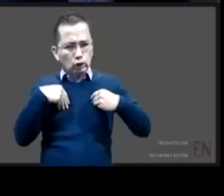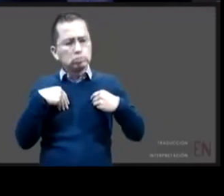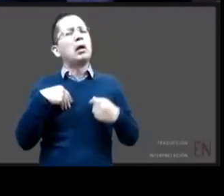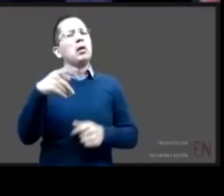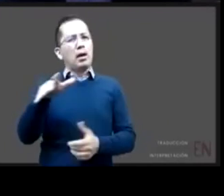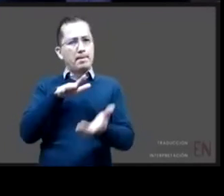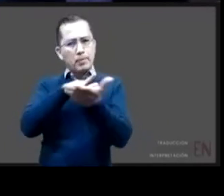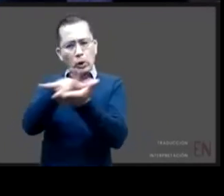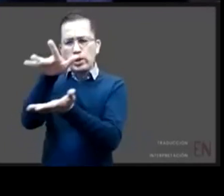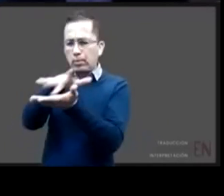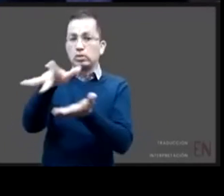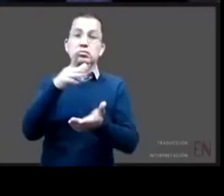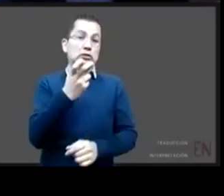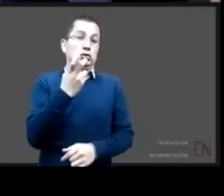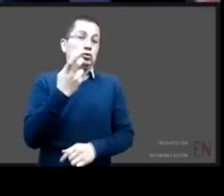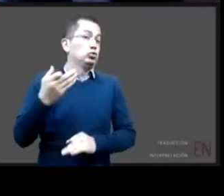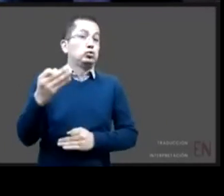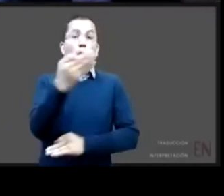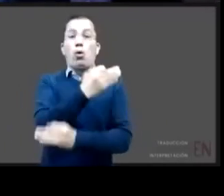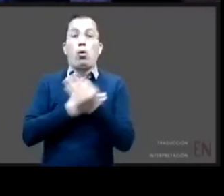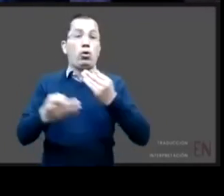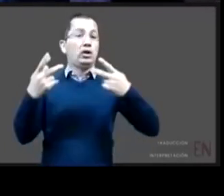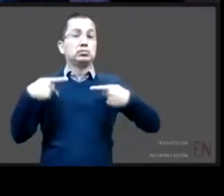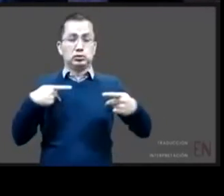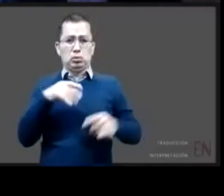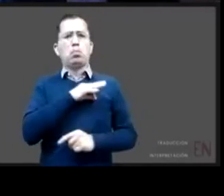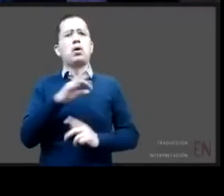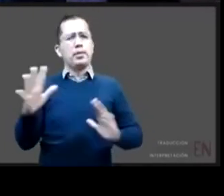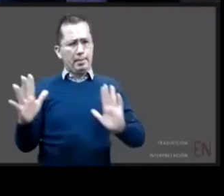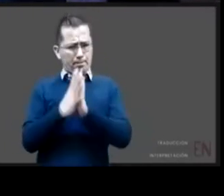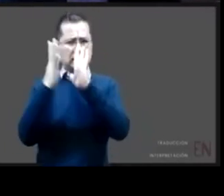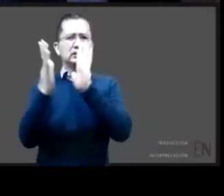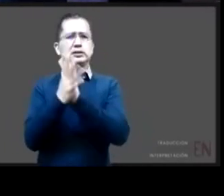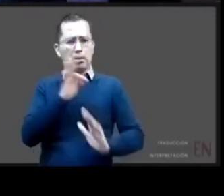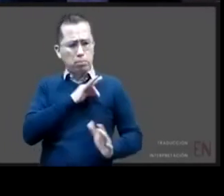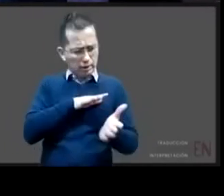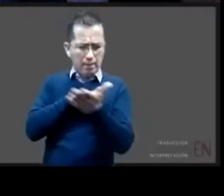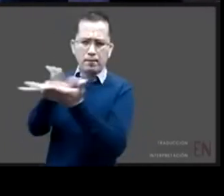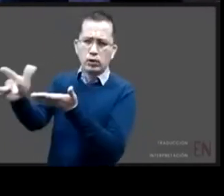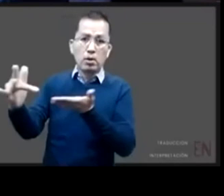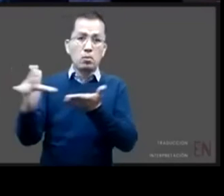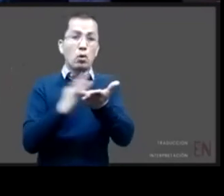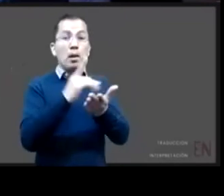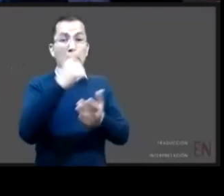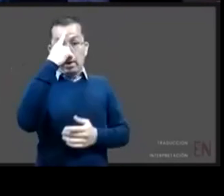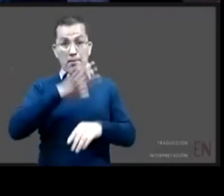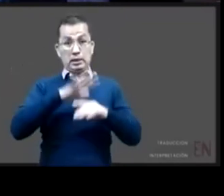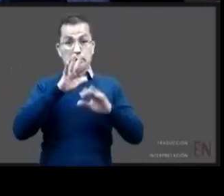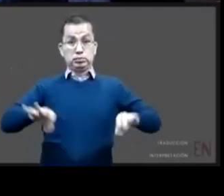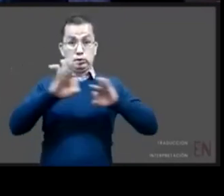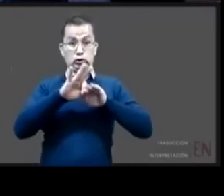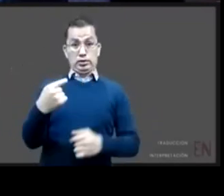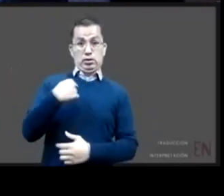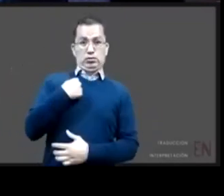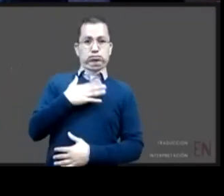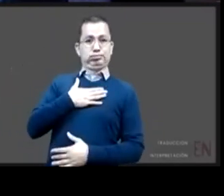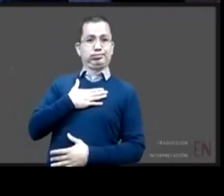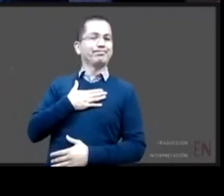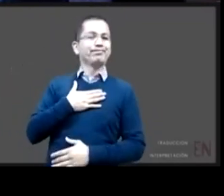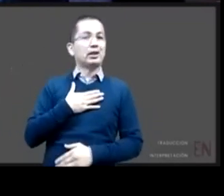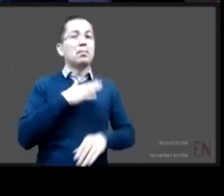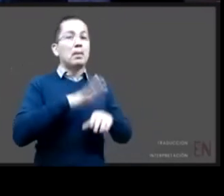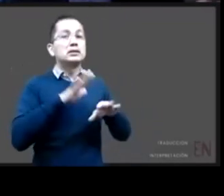contribuir no centrándonos nosotros centrando el interés superior del niño de la niña de cada de cada